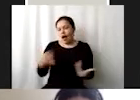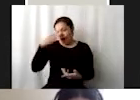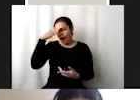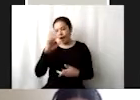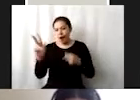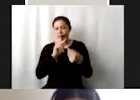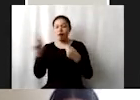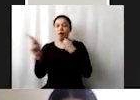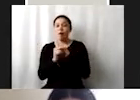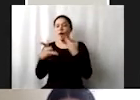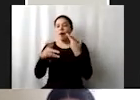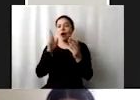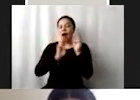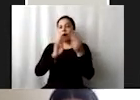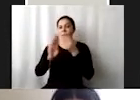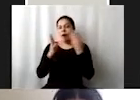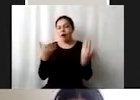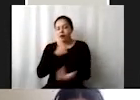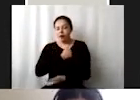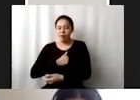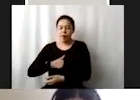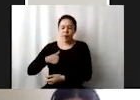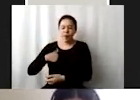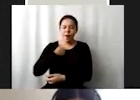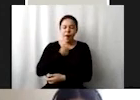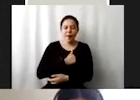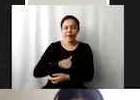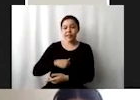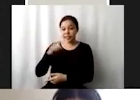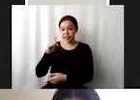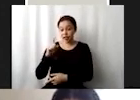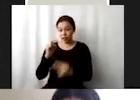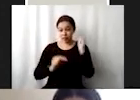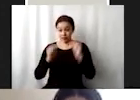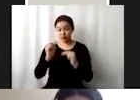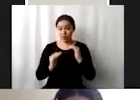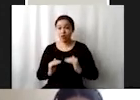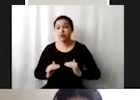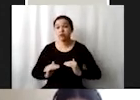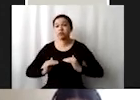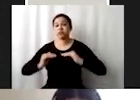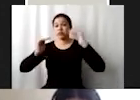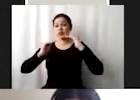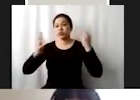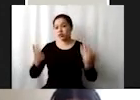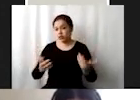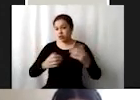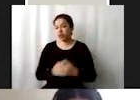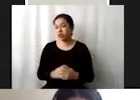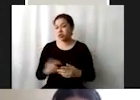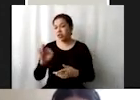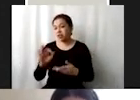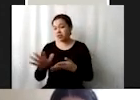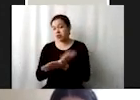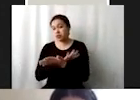desgraciadamente van a tender si se aumenta el nivel del mar como debe ser eso es una realidad que van a incluso desaparecer